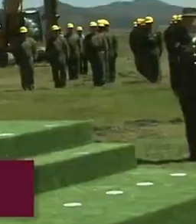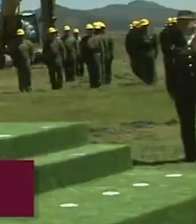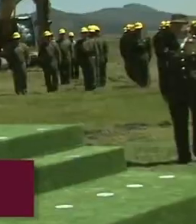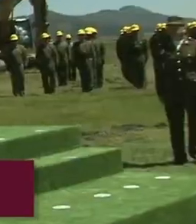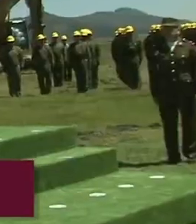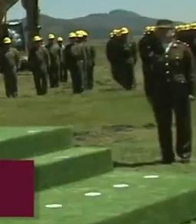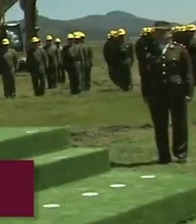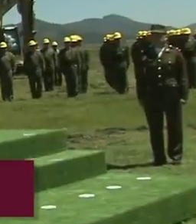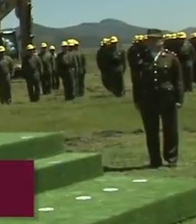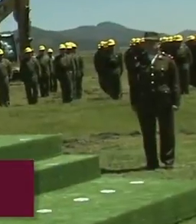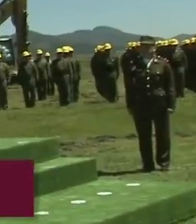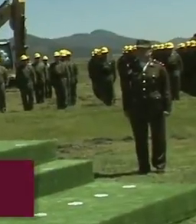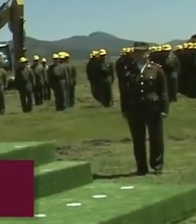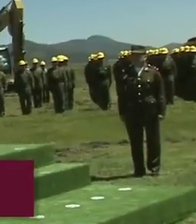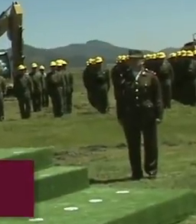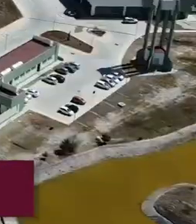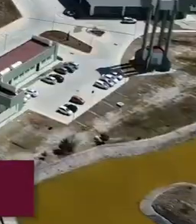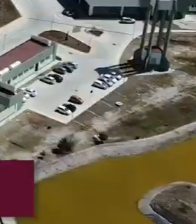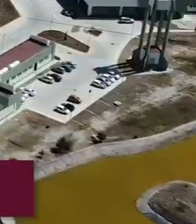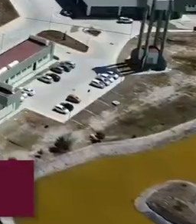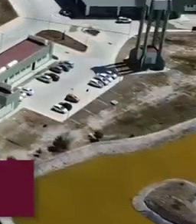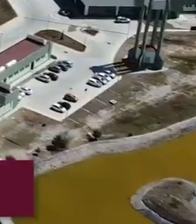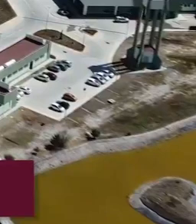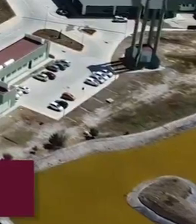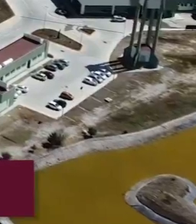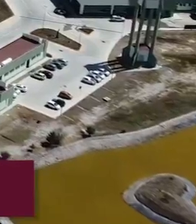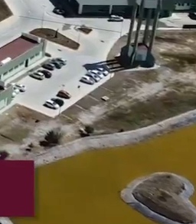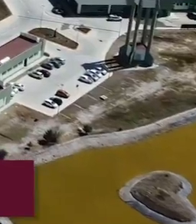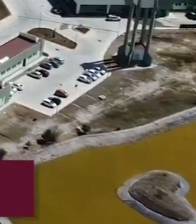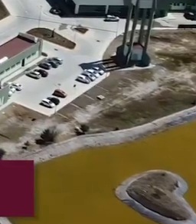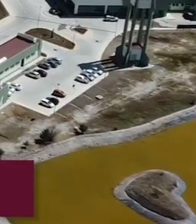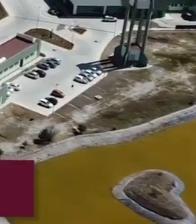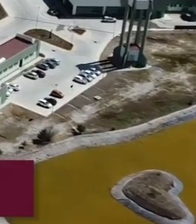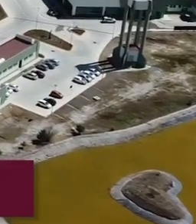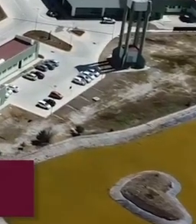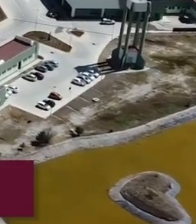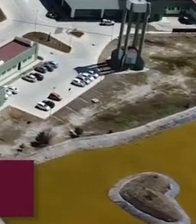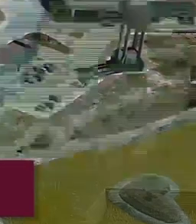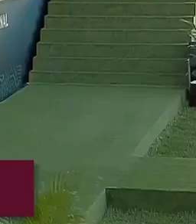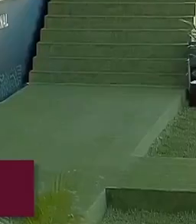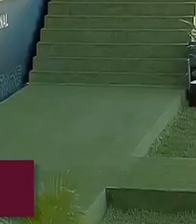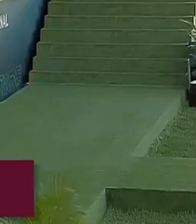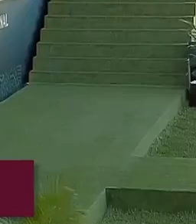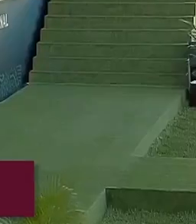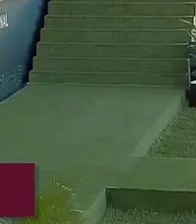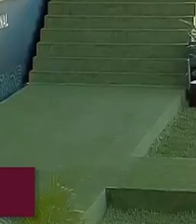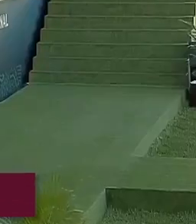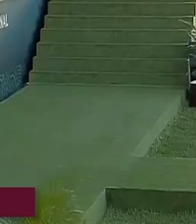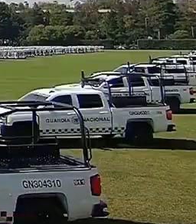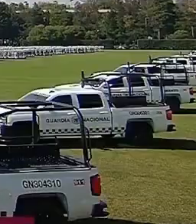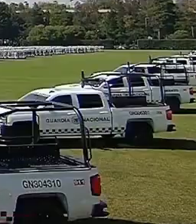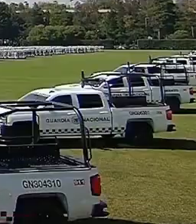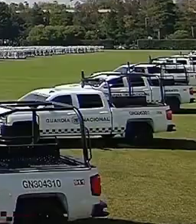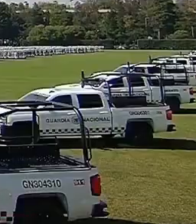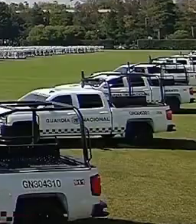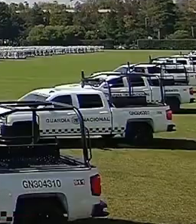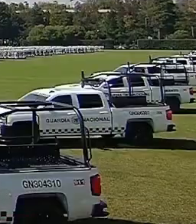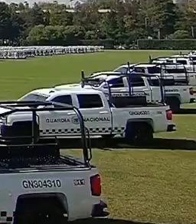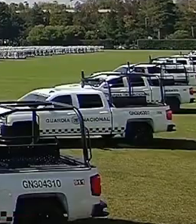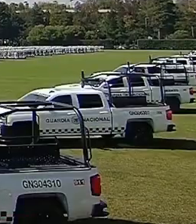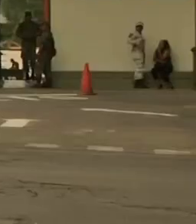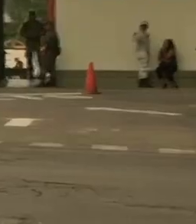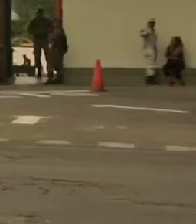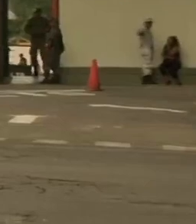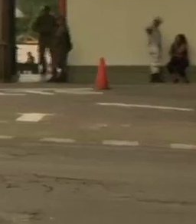industria militar al predio denominado La Célula, con un avance del 12.4% y del 2019 al